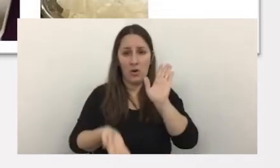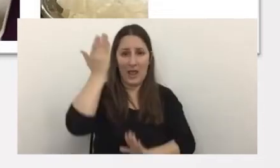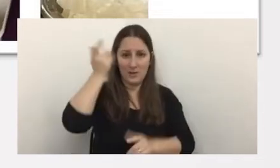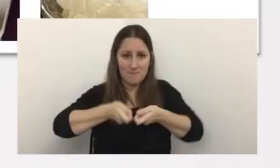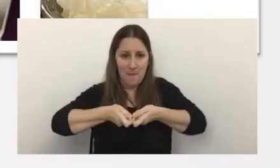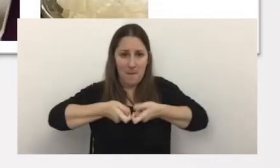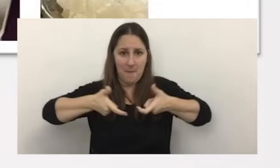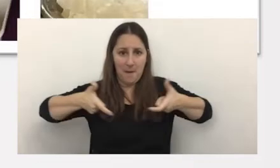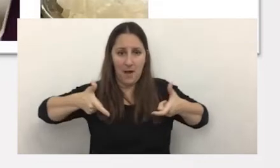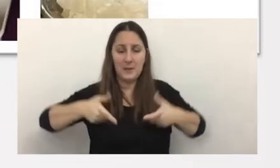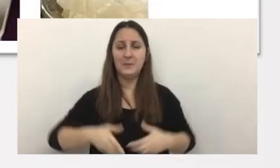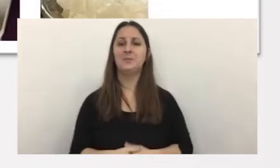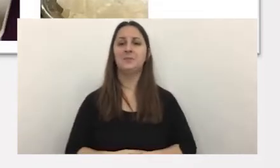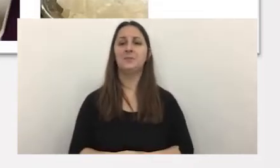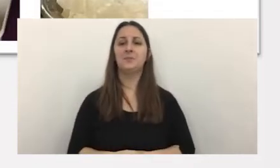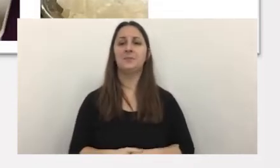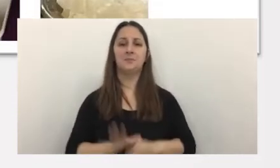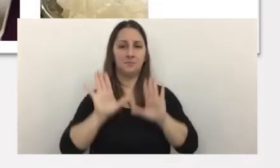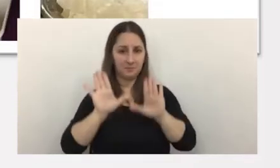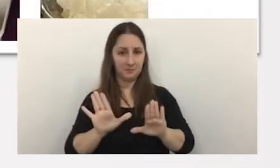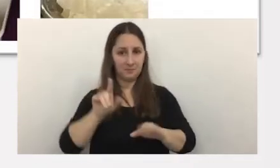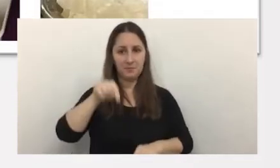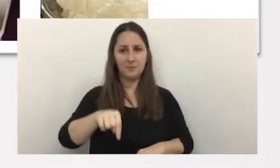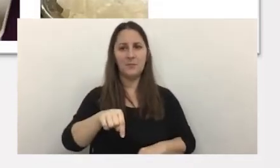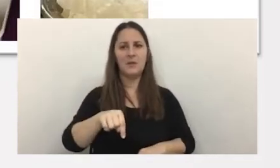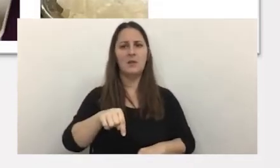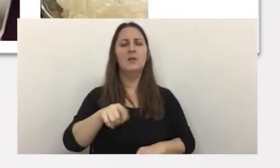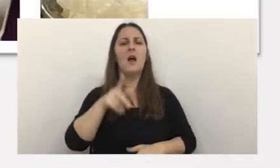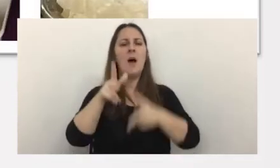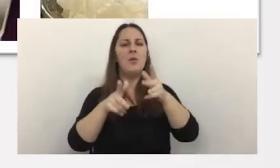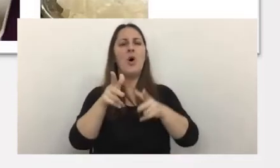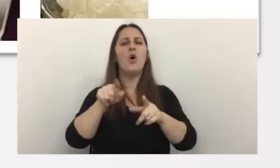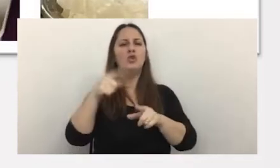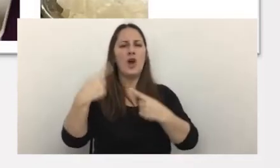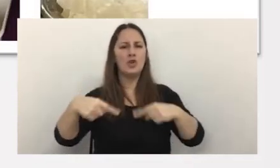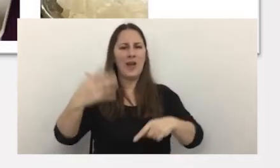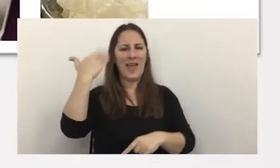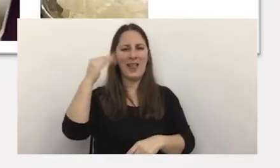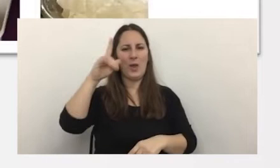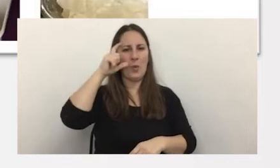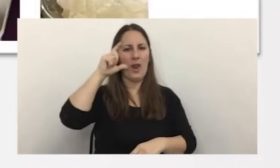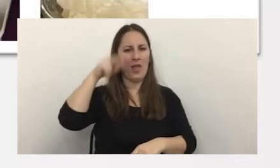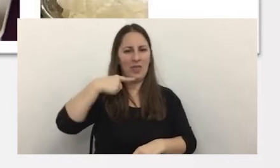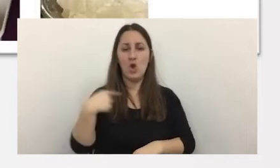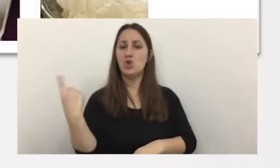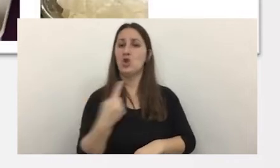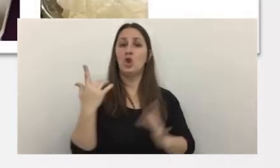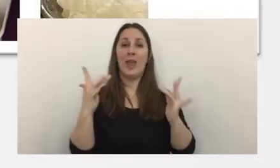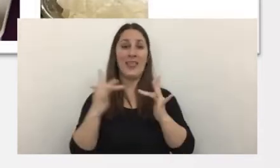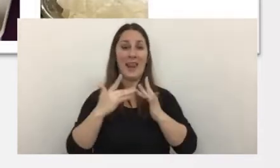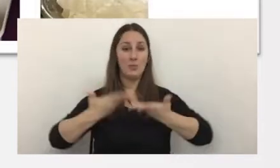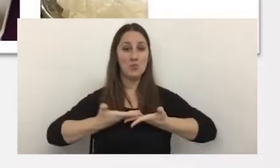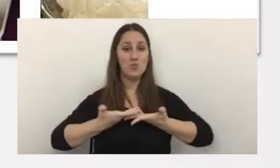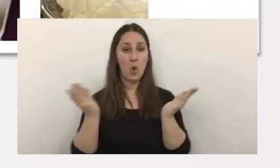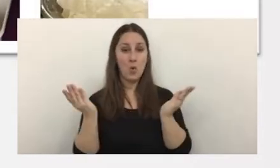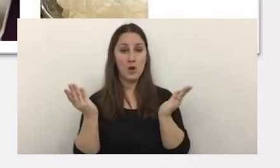simplemente para hacer referencia a algo que mencionó Belén también la internet a la que accedemos públicamente